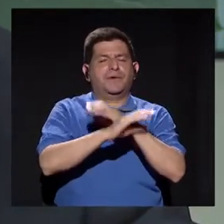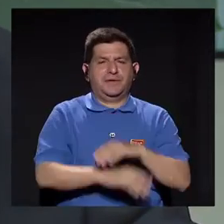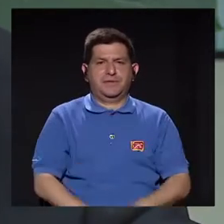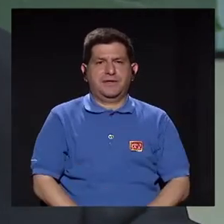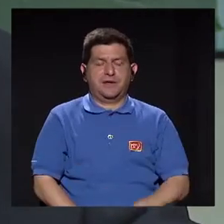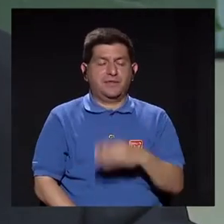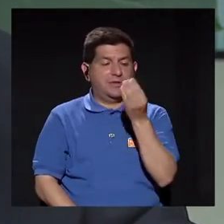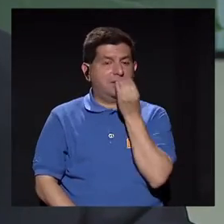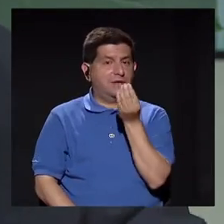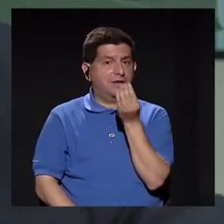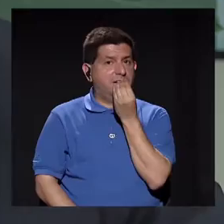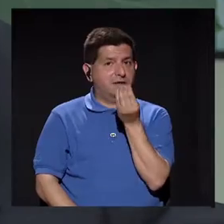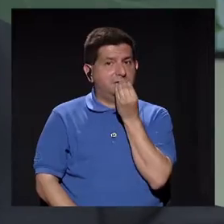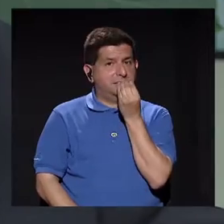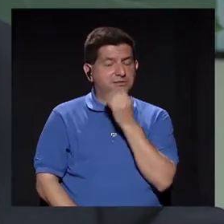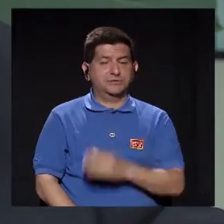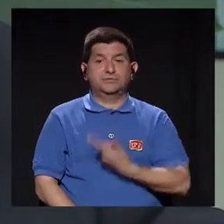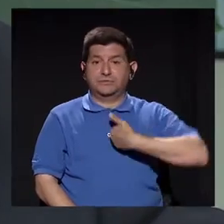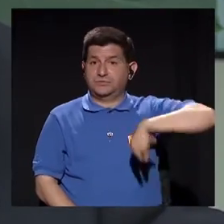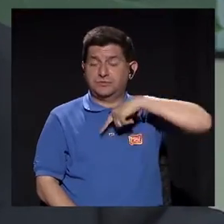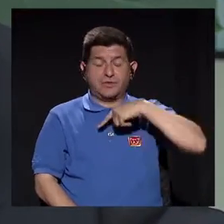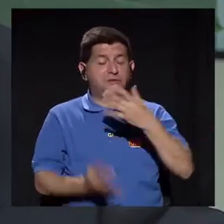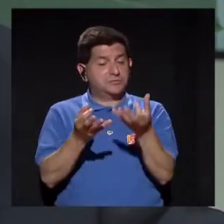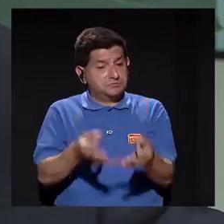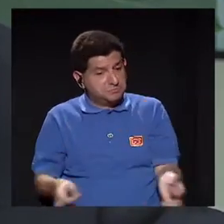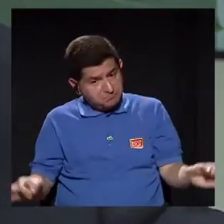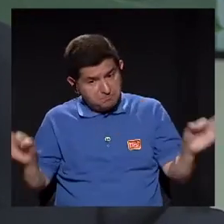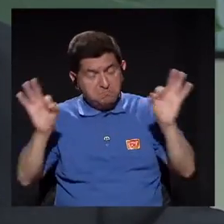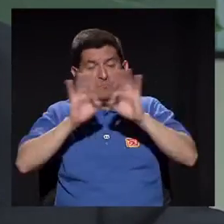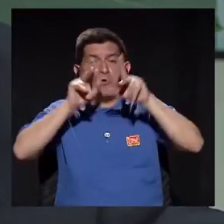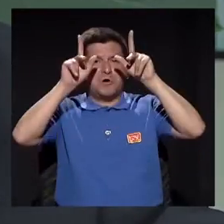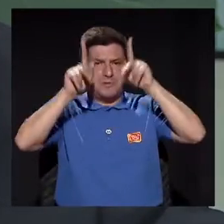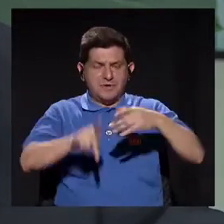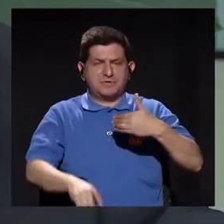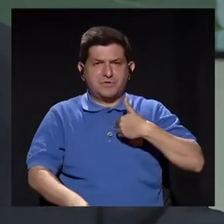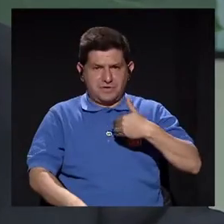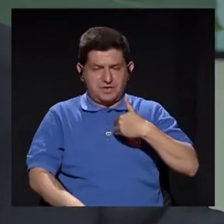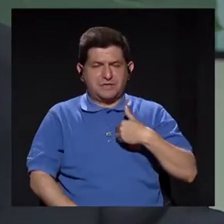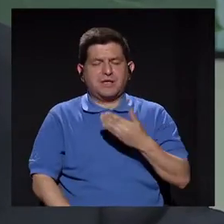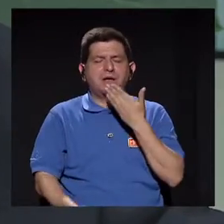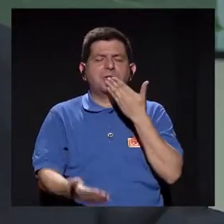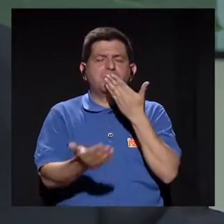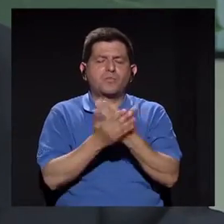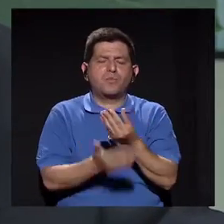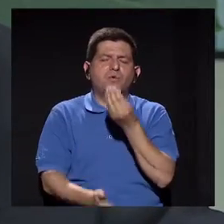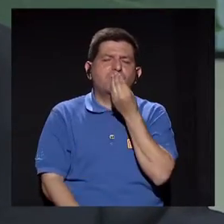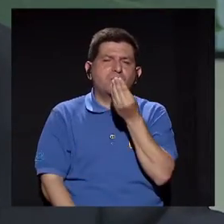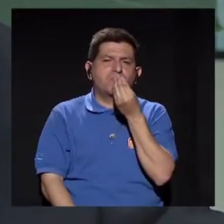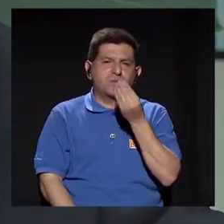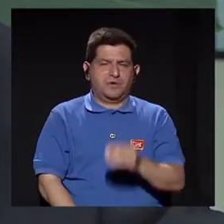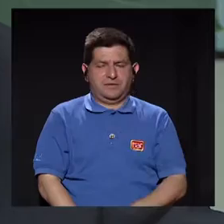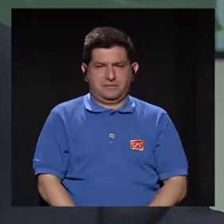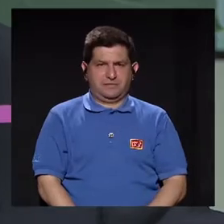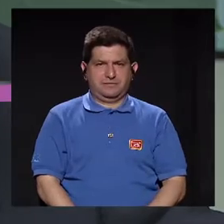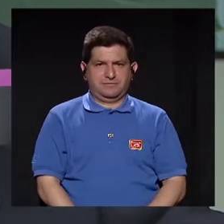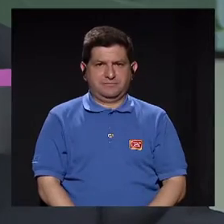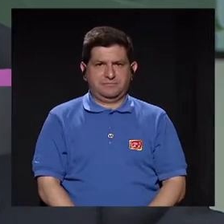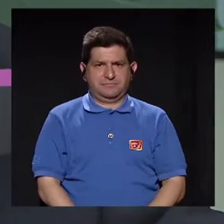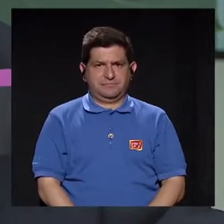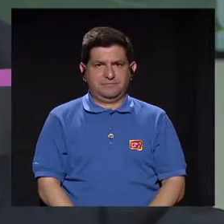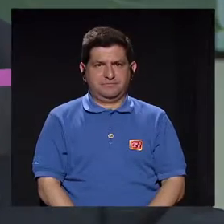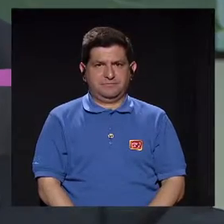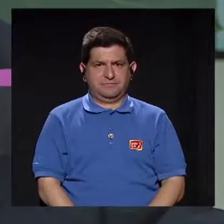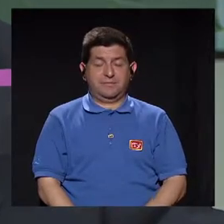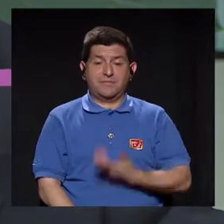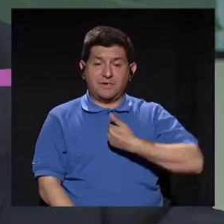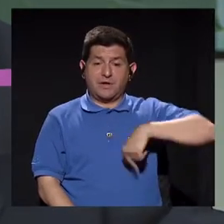en la parte nutricional. Para nosotros es esencial que el paciente tenga una buena nutrición, una buena alimentación